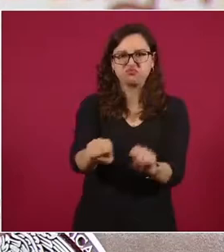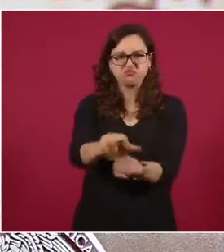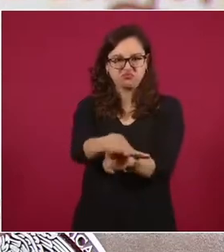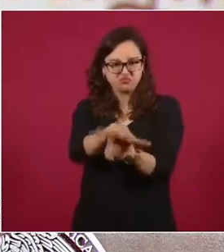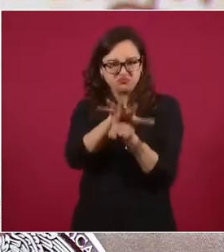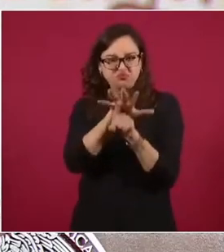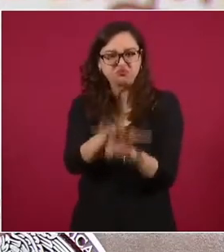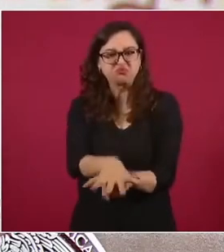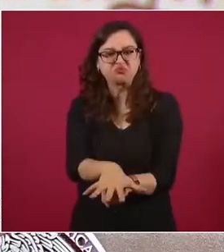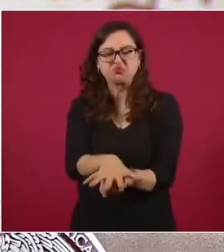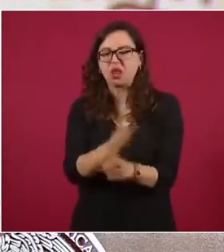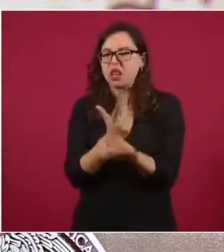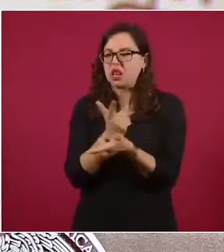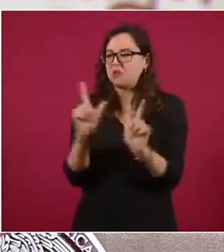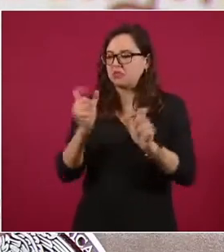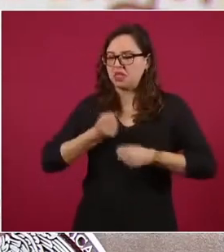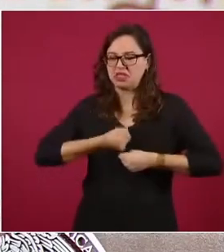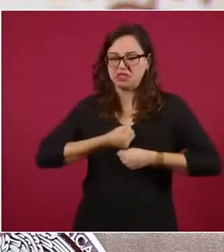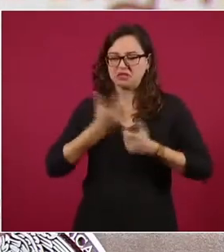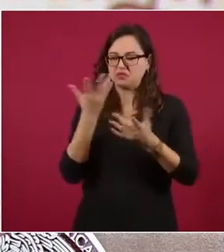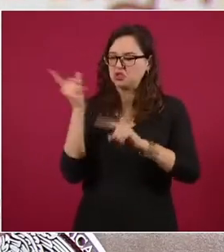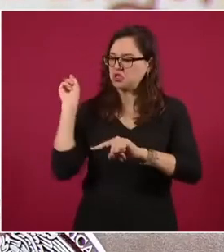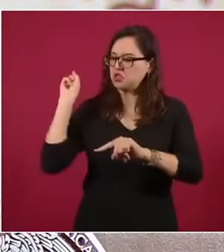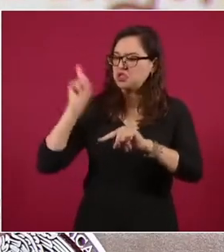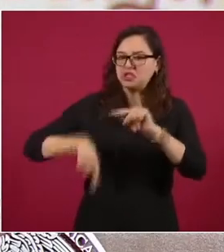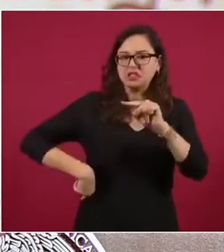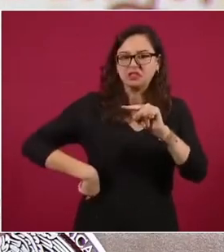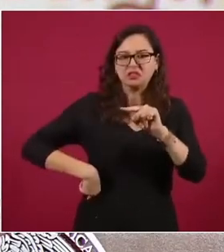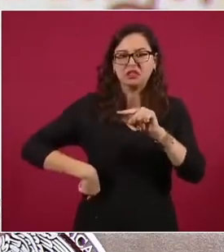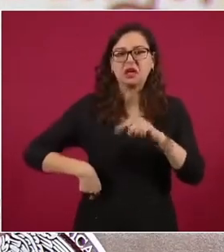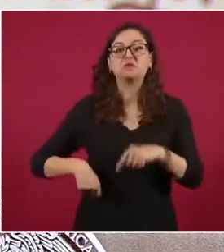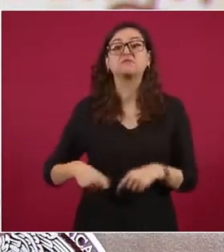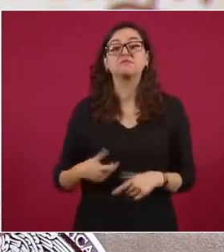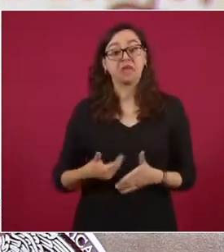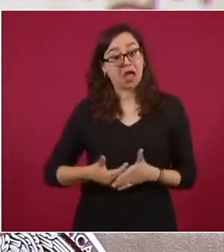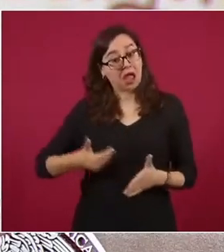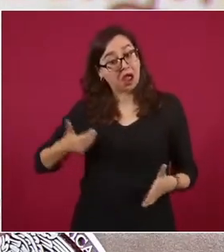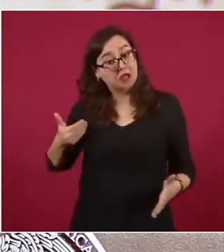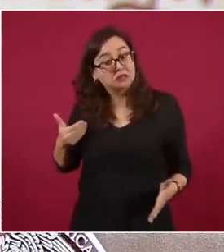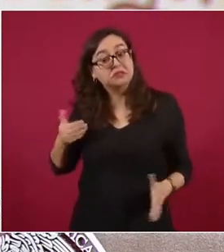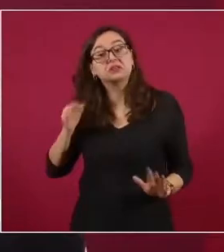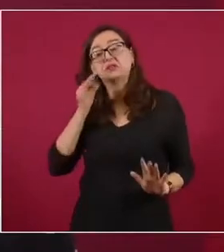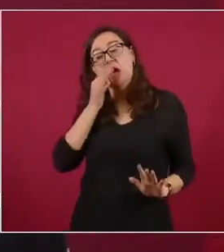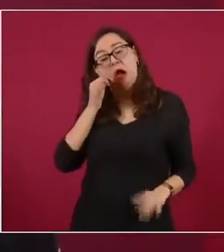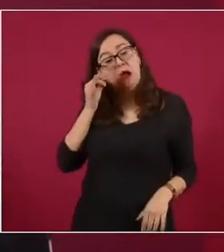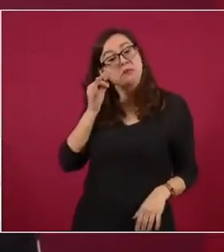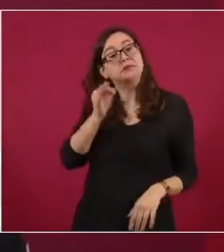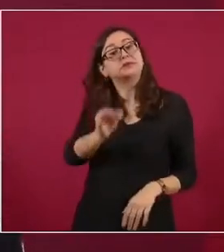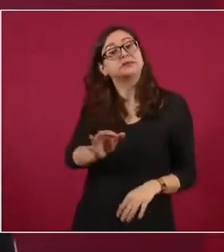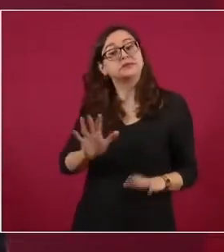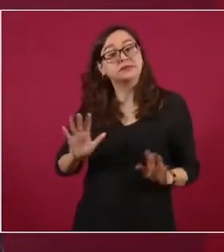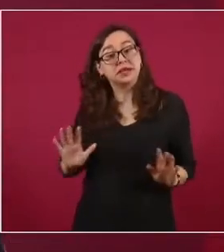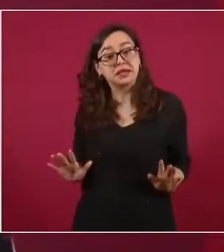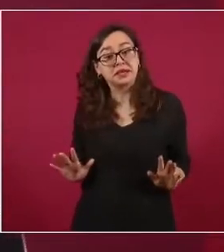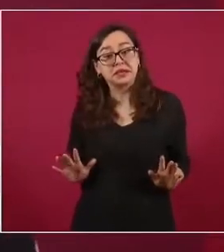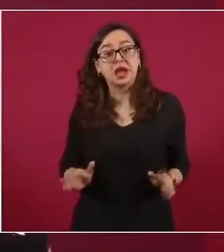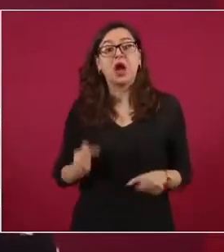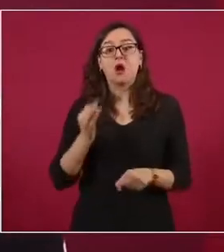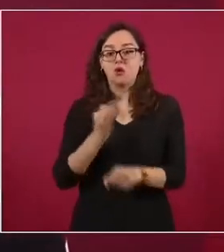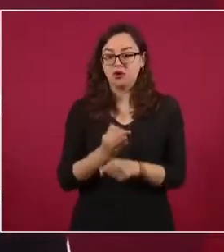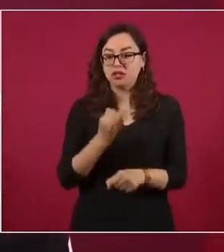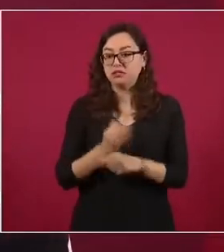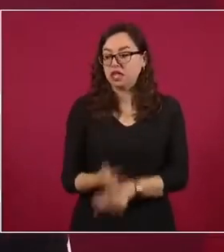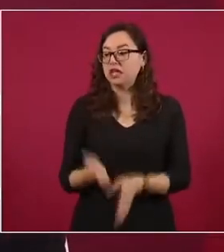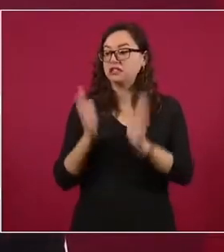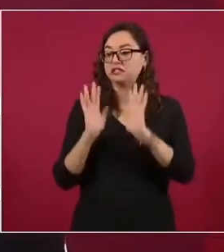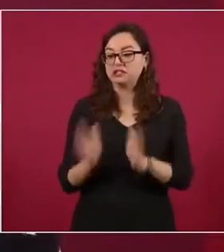Así cancela libertades básicas como la de expresión. Se los dije. Ya vivimos en una dictadura y